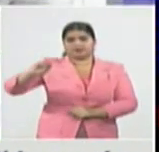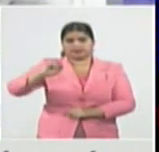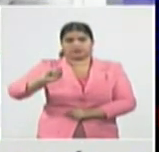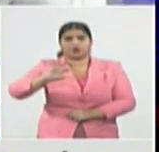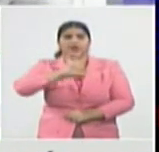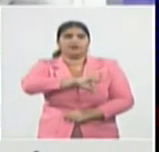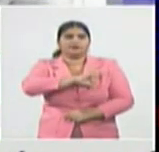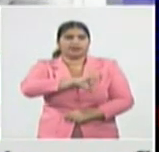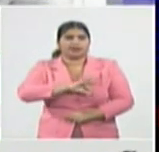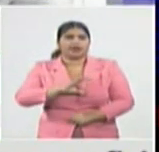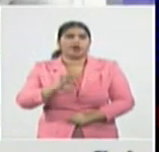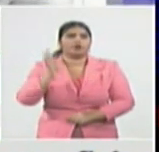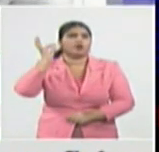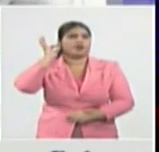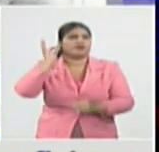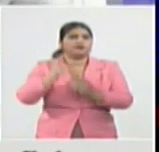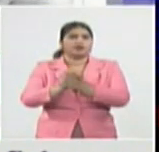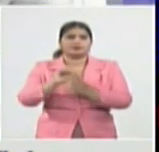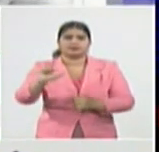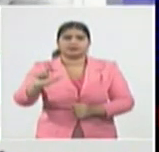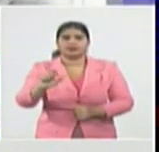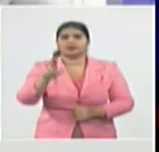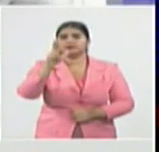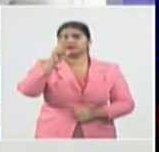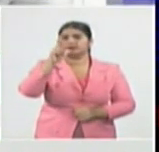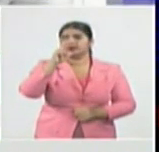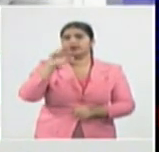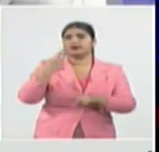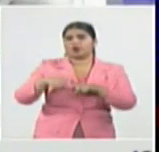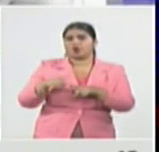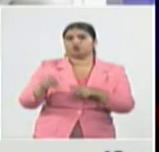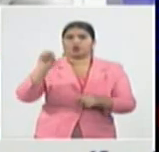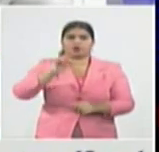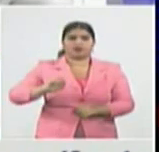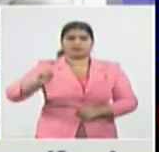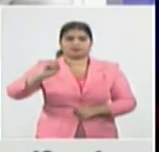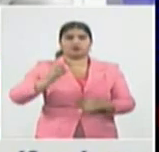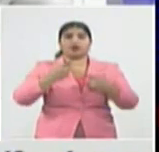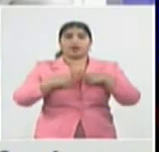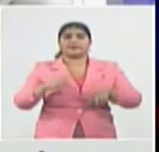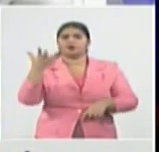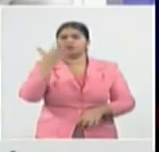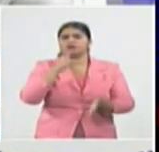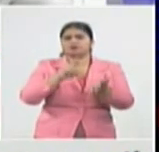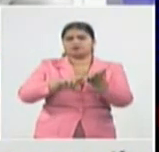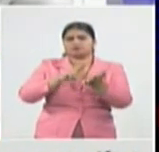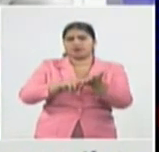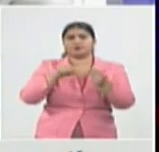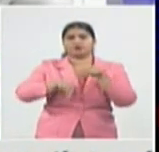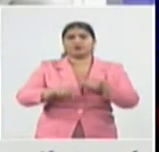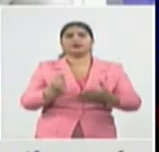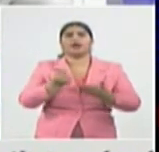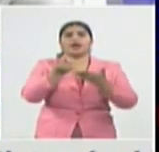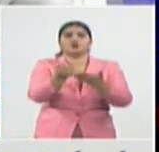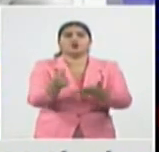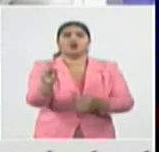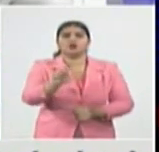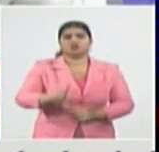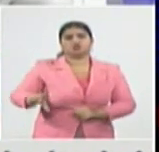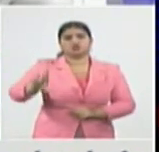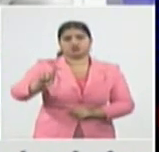vulnerable en cada comunidad del país pero quienes deben integrar este apoyo social y qué cuotas de responsabilidad